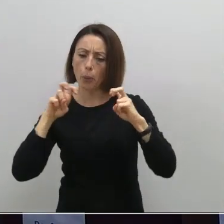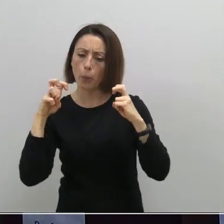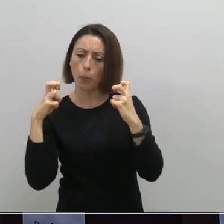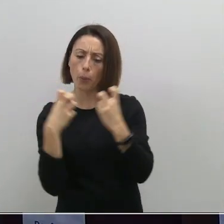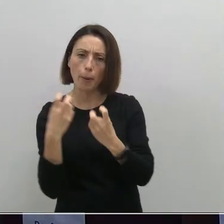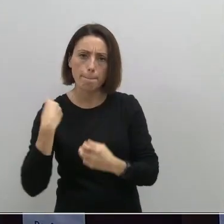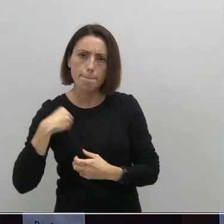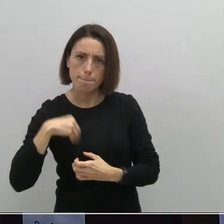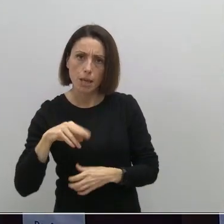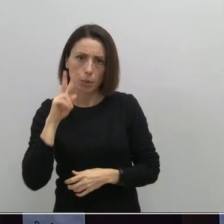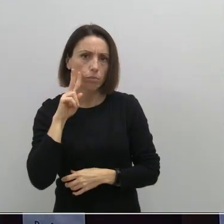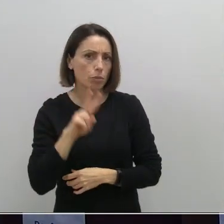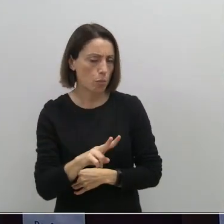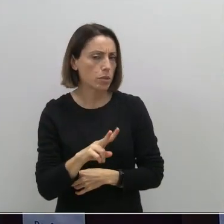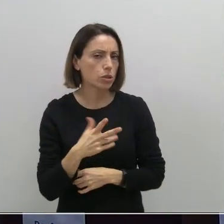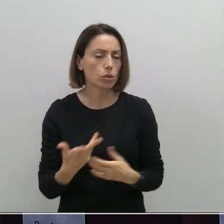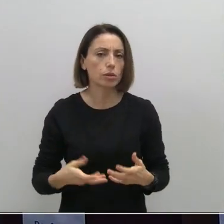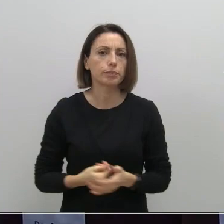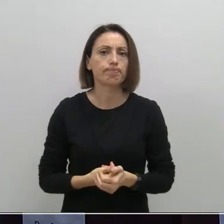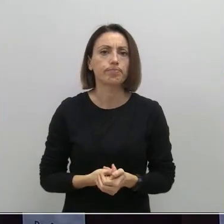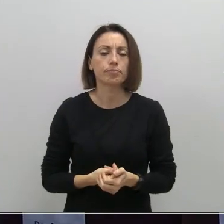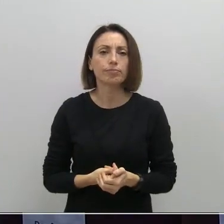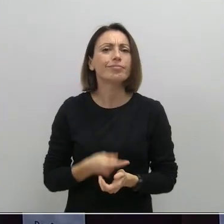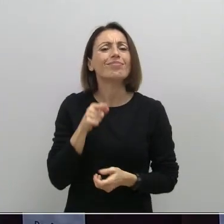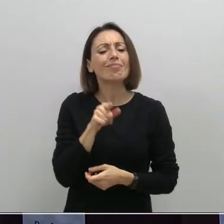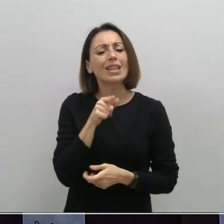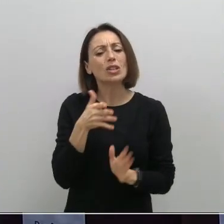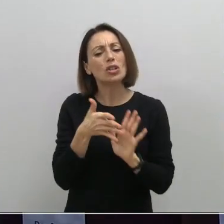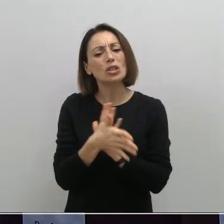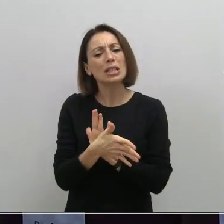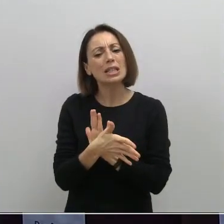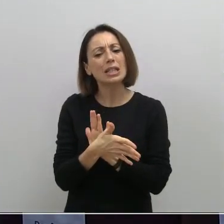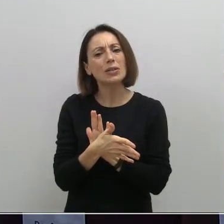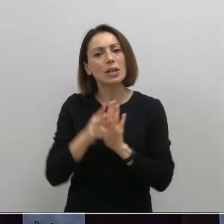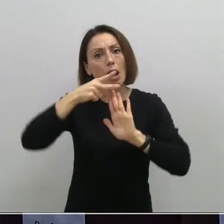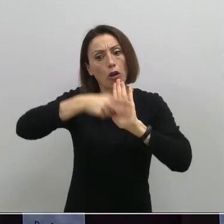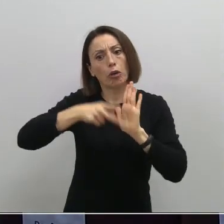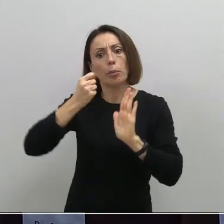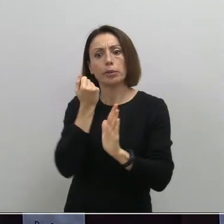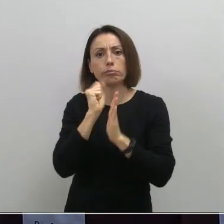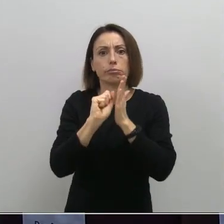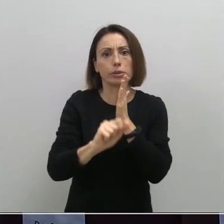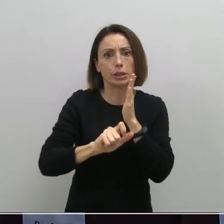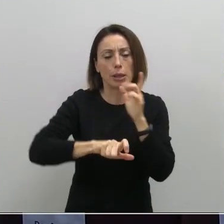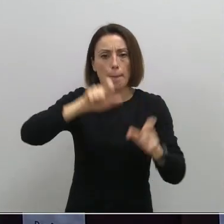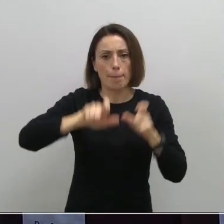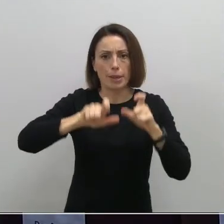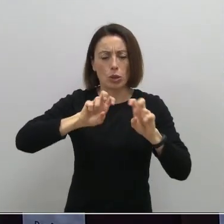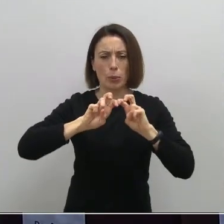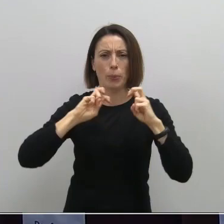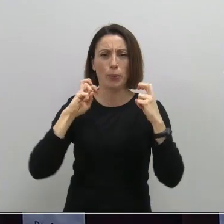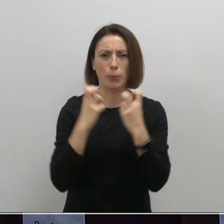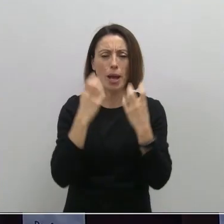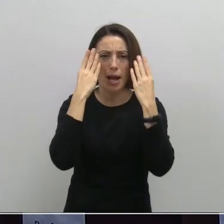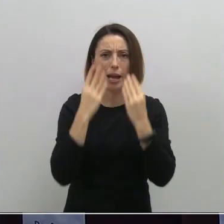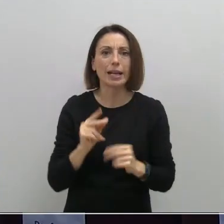misma mesa. Eso lo hemos visto en las calles. Entonces, no sé si eso también supone un incumplimiento de la normativa, esa acumulación de personas en la terraza. Y luego, con